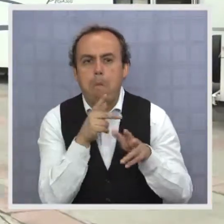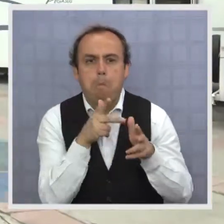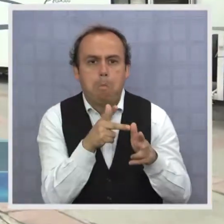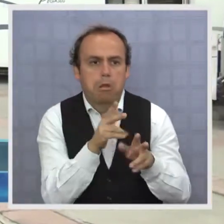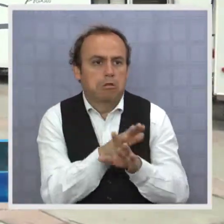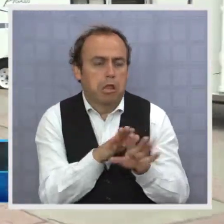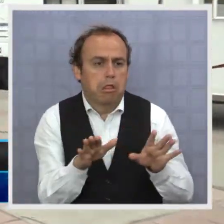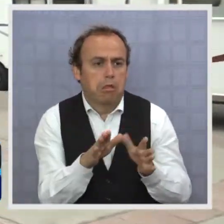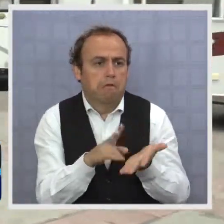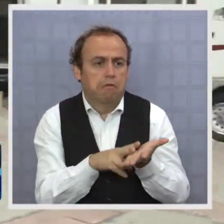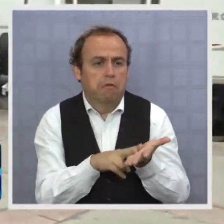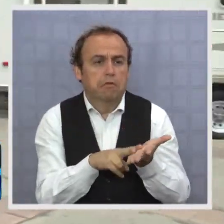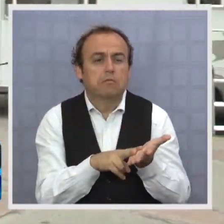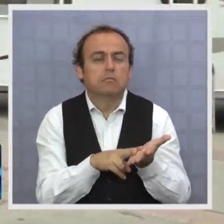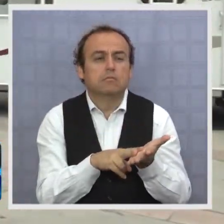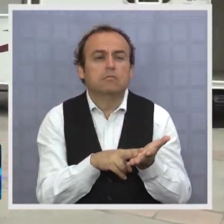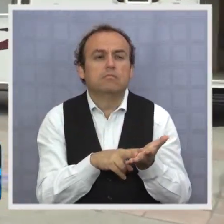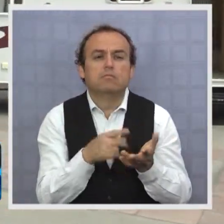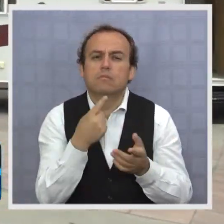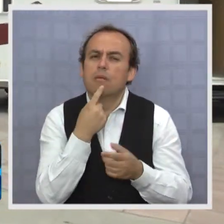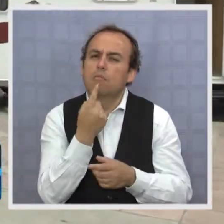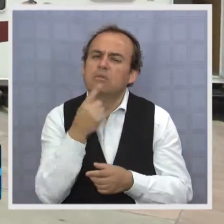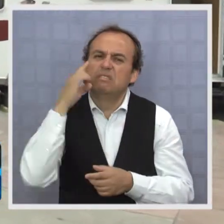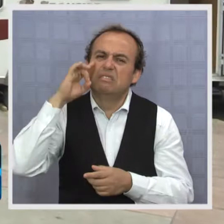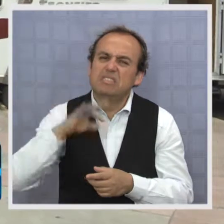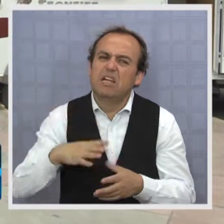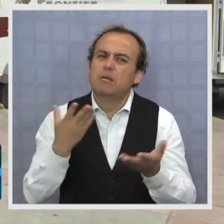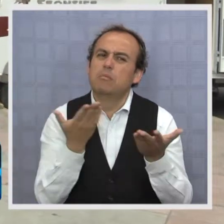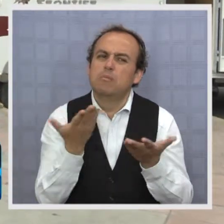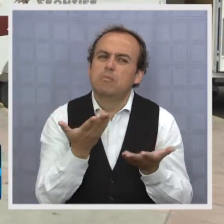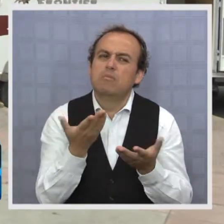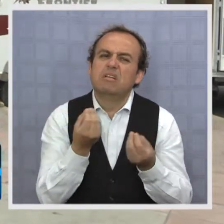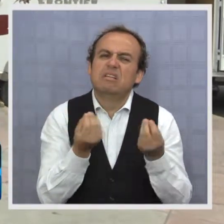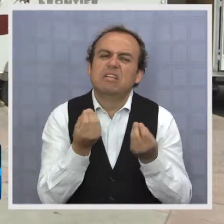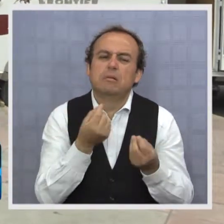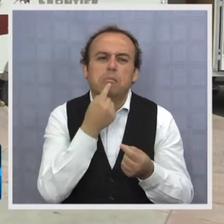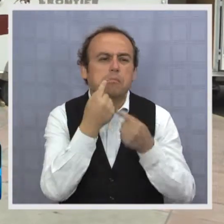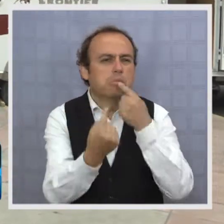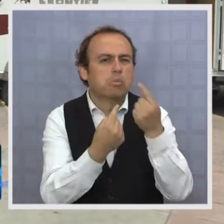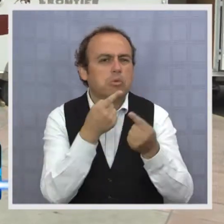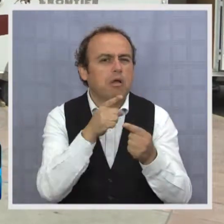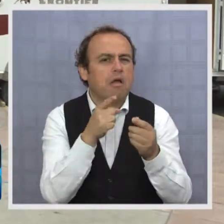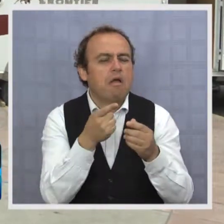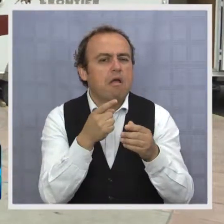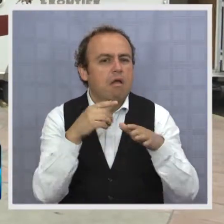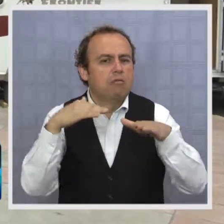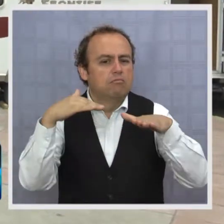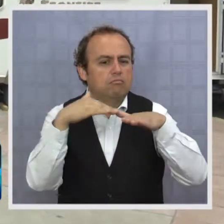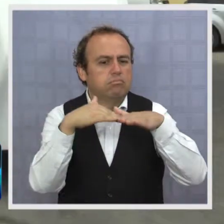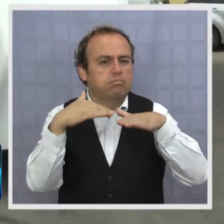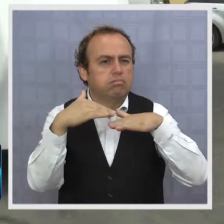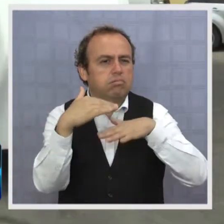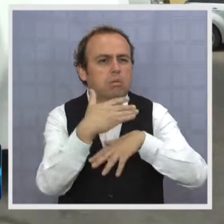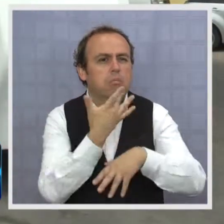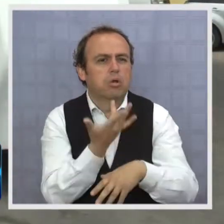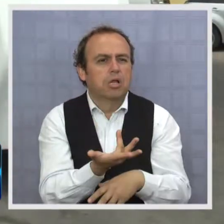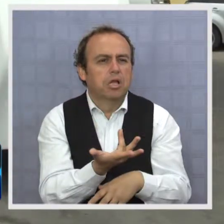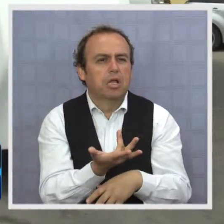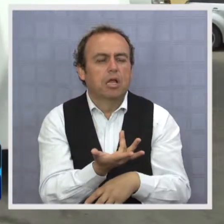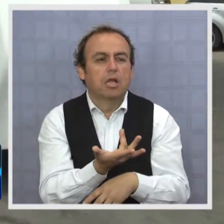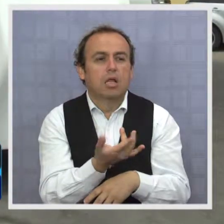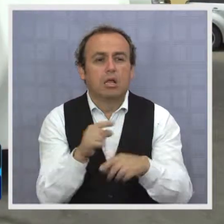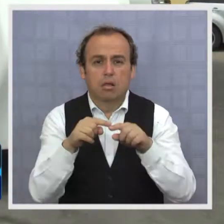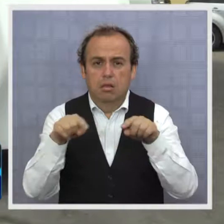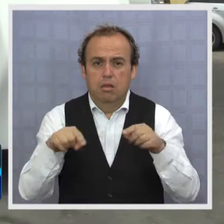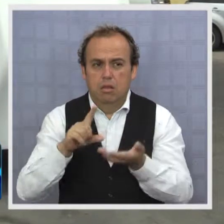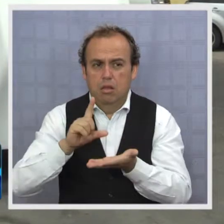en verdad tampoco. Sin embargo, nos gustaría saber con certeza de qué se trata que estos vehículos estén detenidos ahí, porque en el sitio